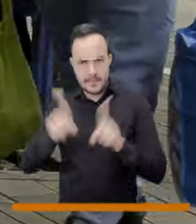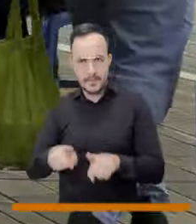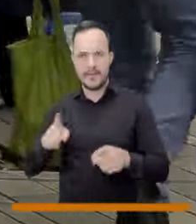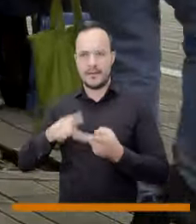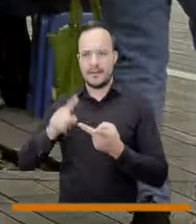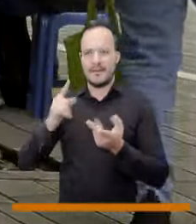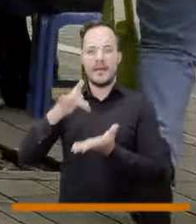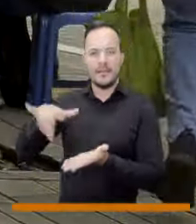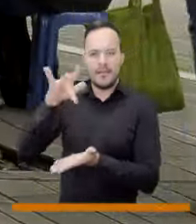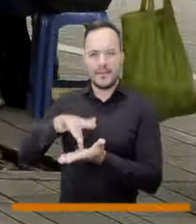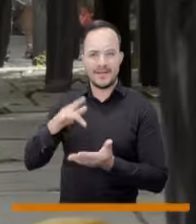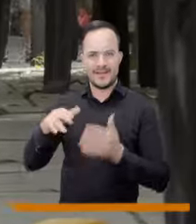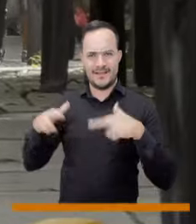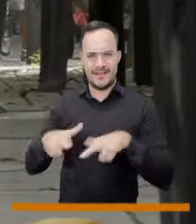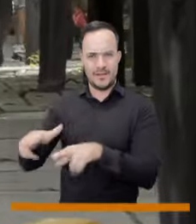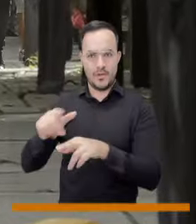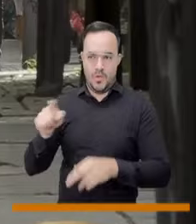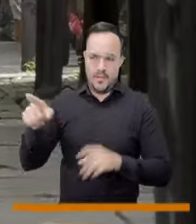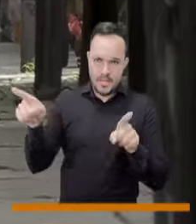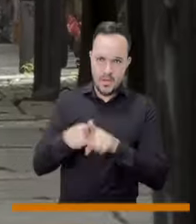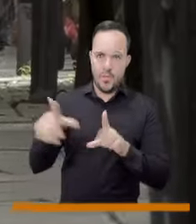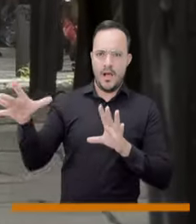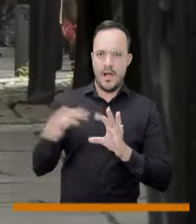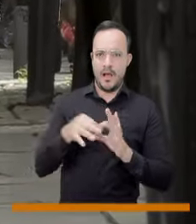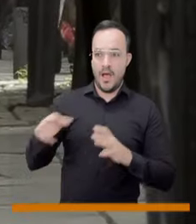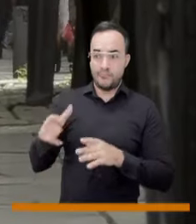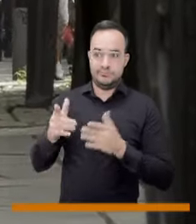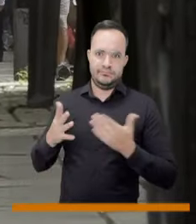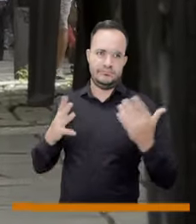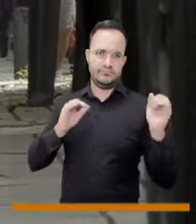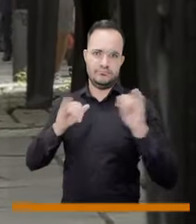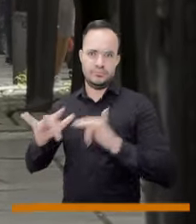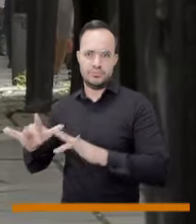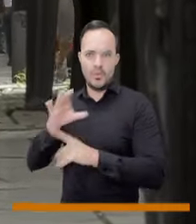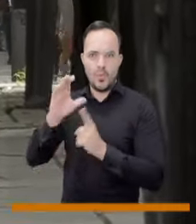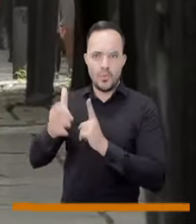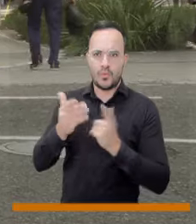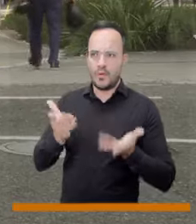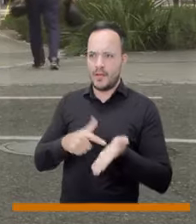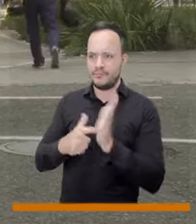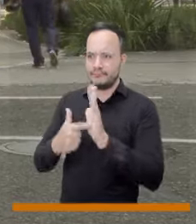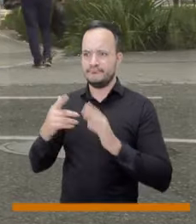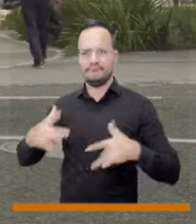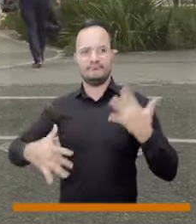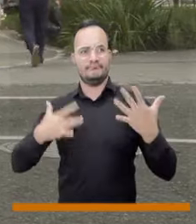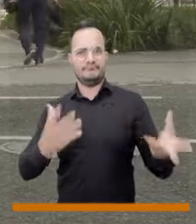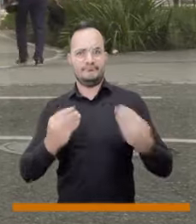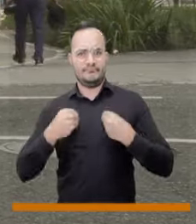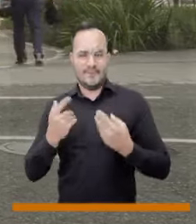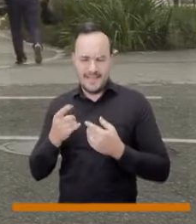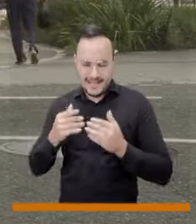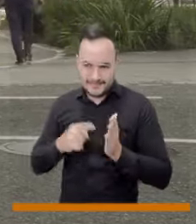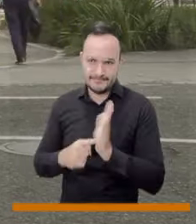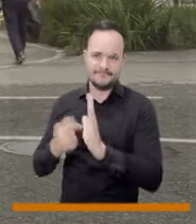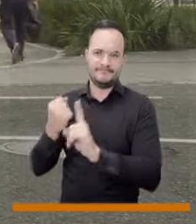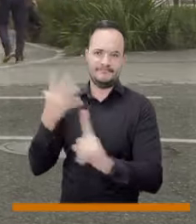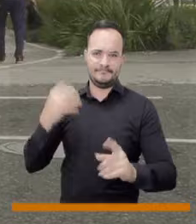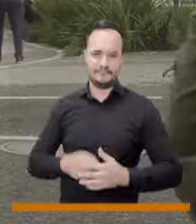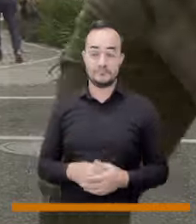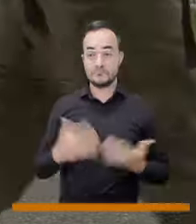Río, como una iniciativa ambiciosa y una especie de corredor ambiental, cultural y de disfrute urbano para la ciudad.